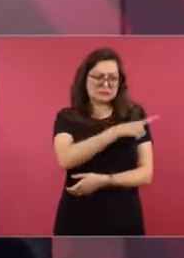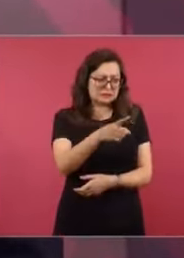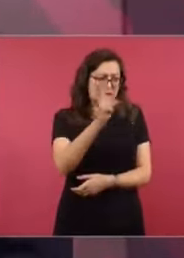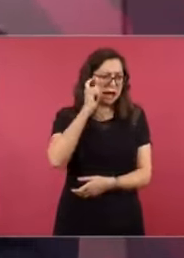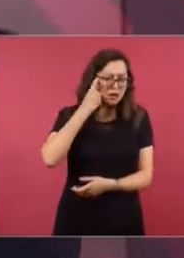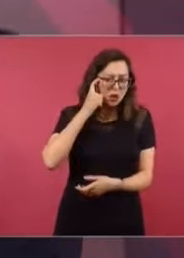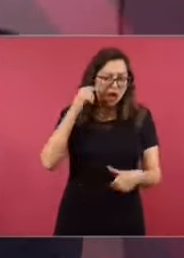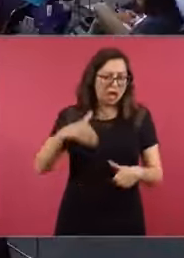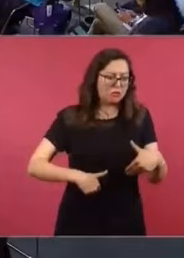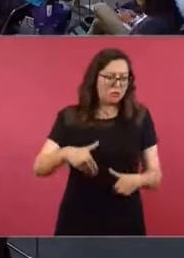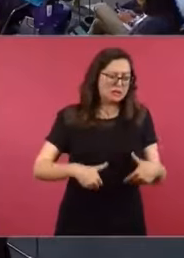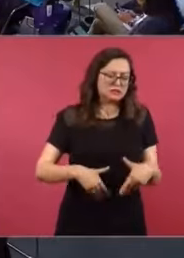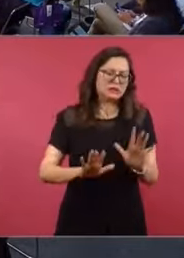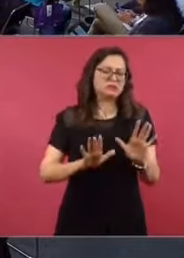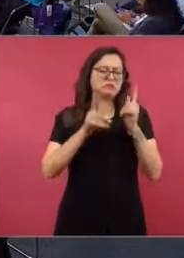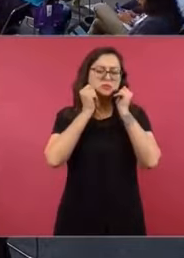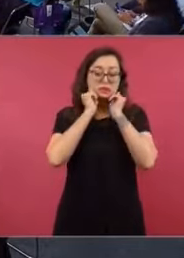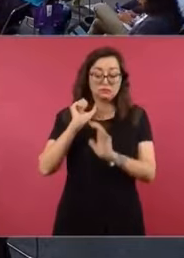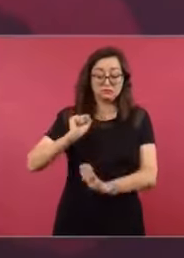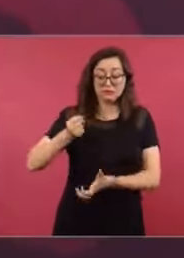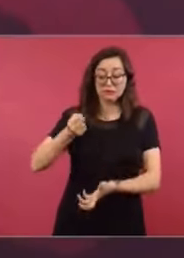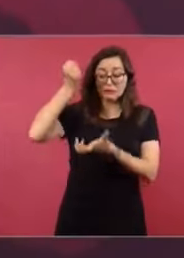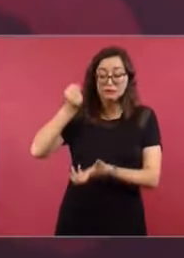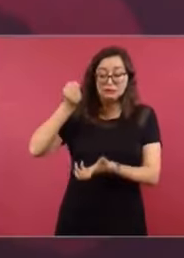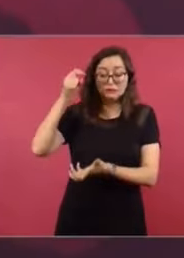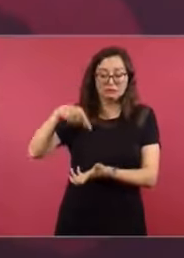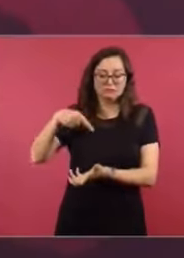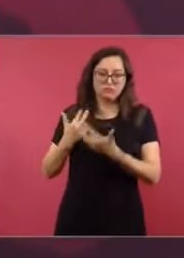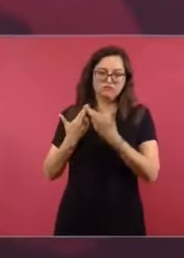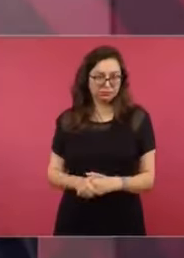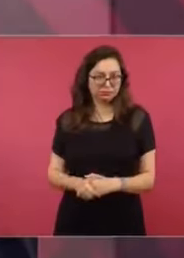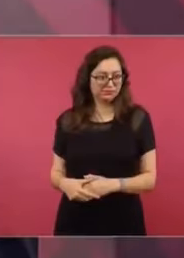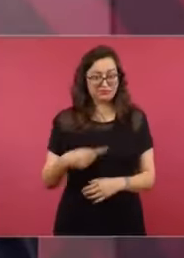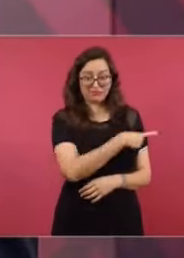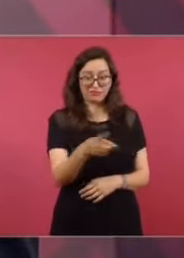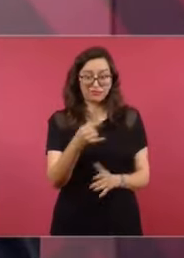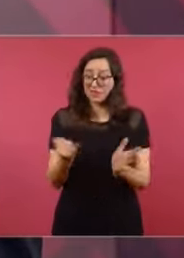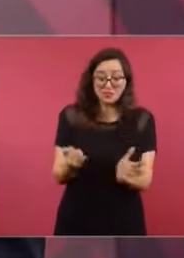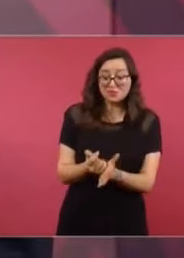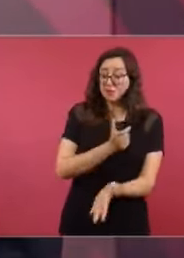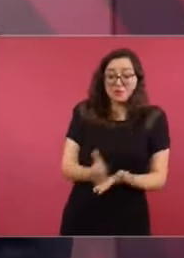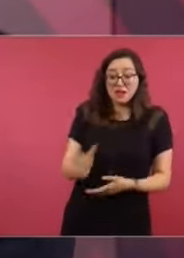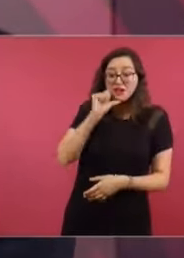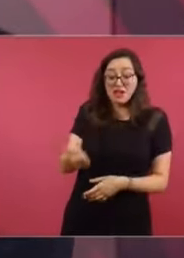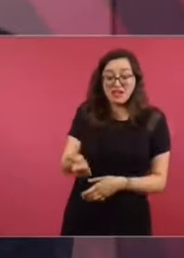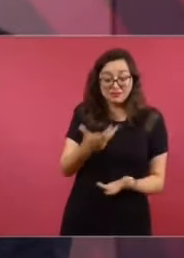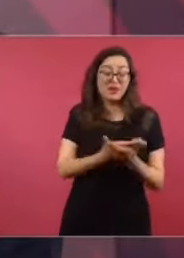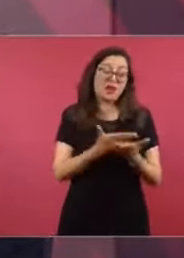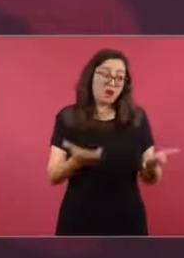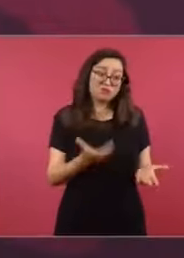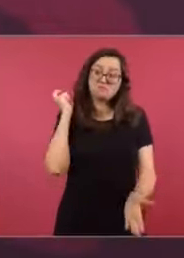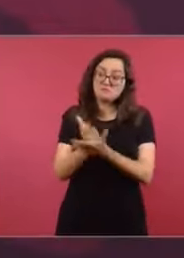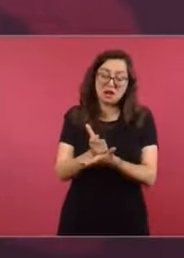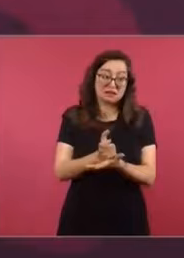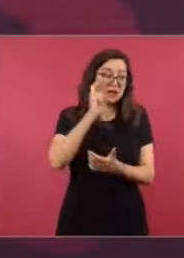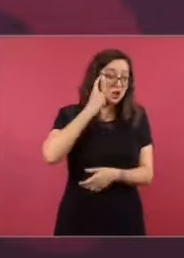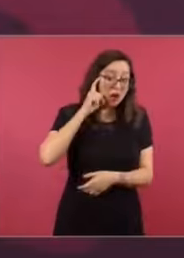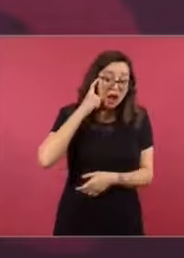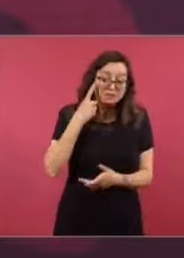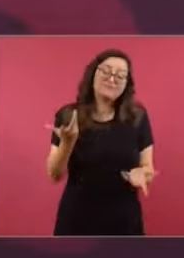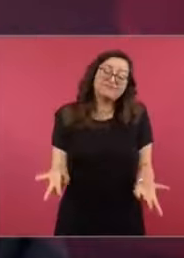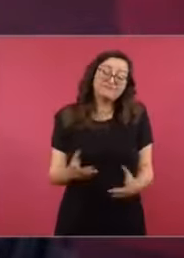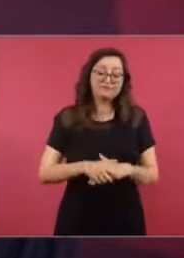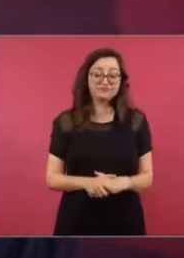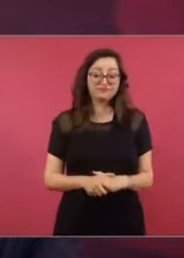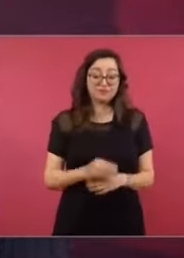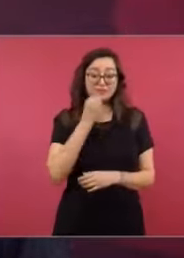sólo en la recaudación de impuestos, porque muchos de estos medios no pagaban impuestos y ahora pues tienen que pagar, pero